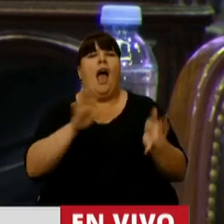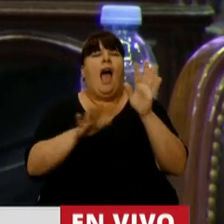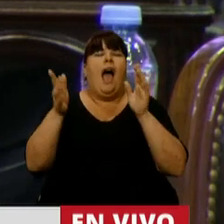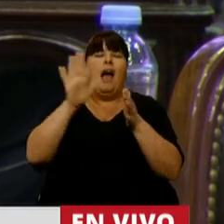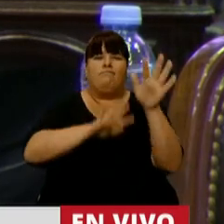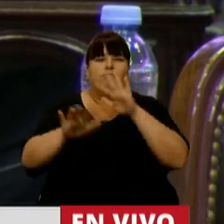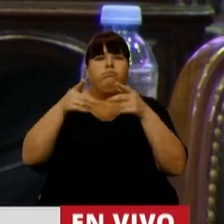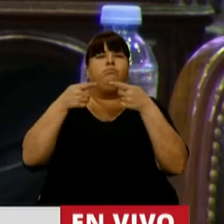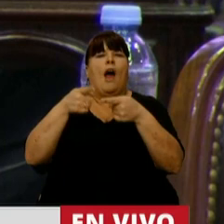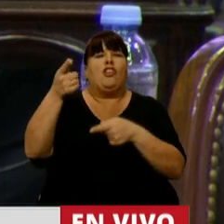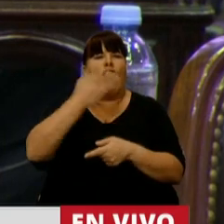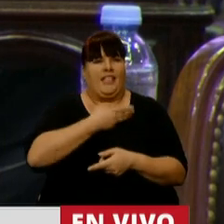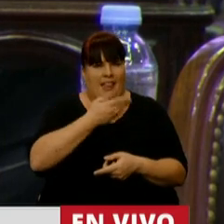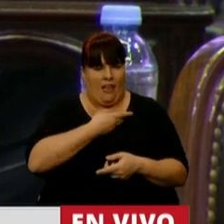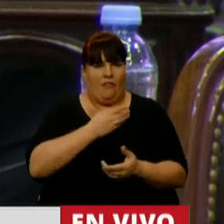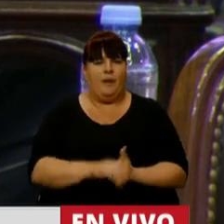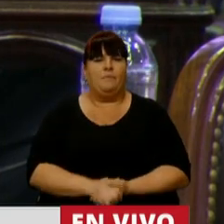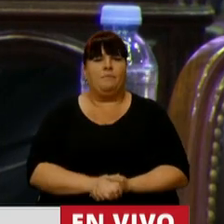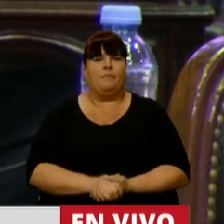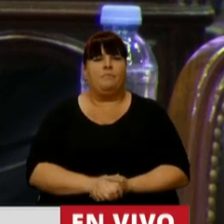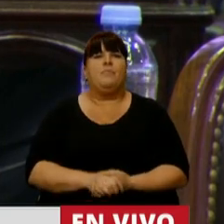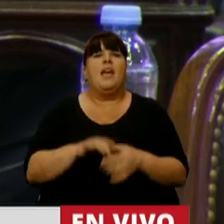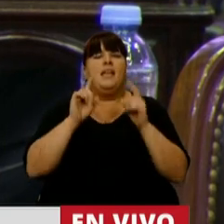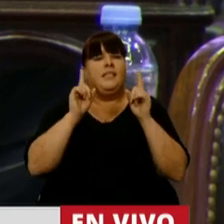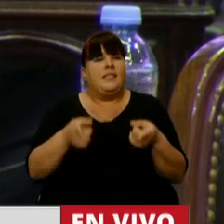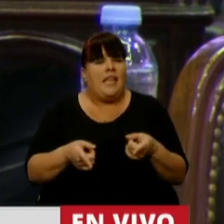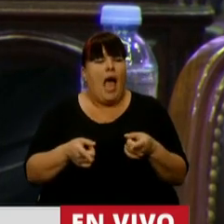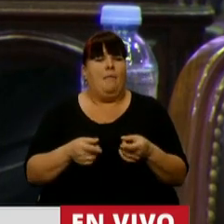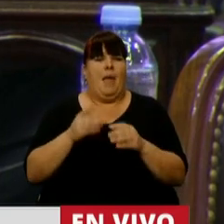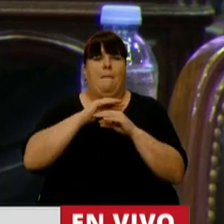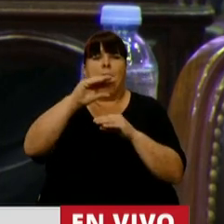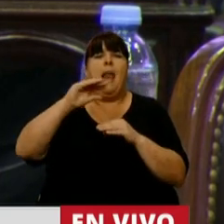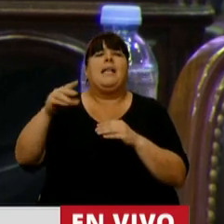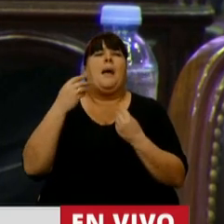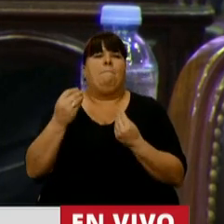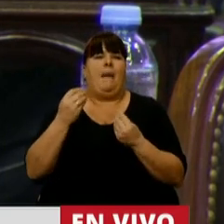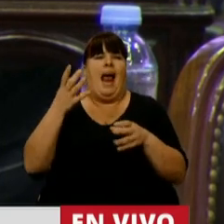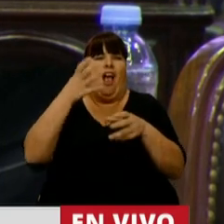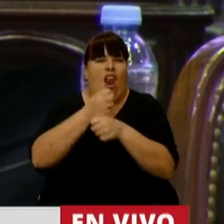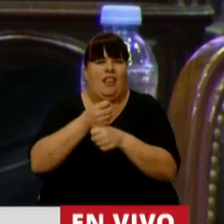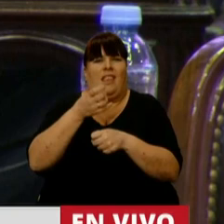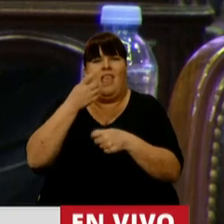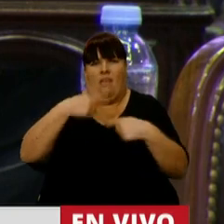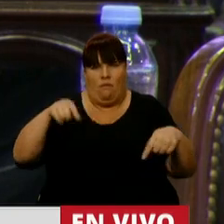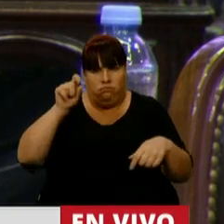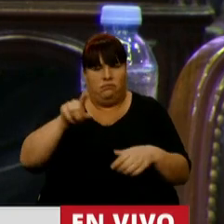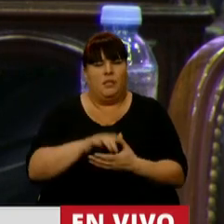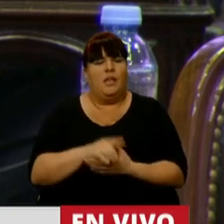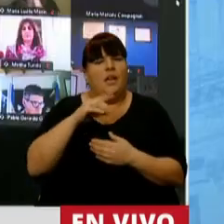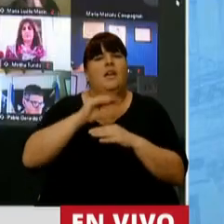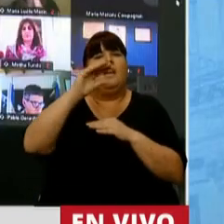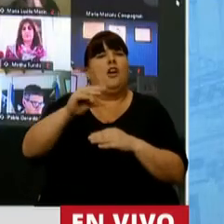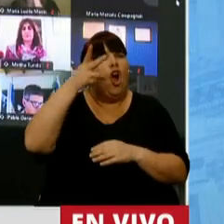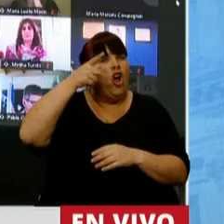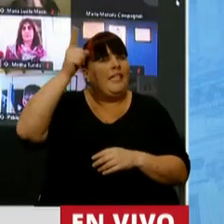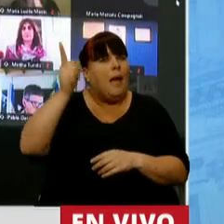de Santa Fe. Y no quedan exentas de esto las partidas destinadas para transporte público. Se destinan